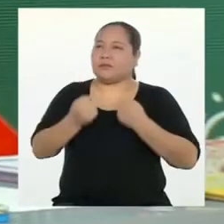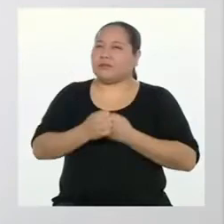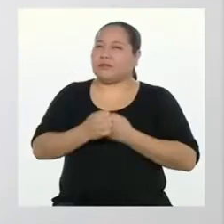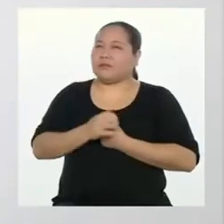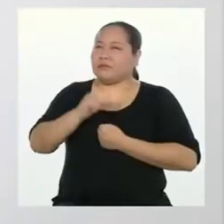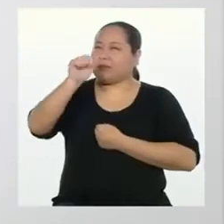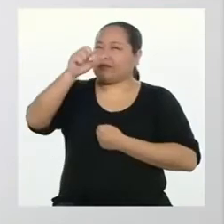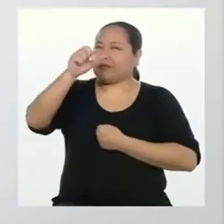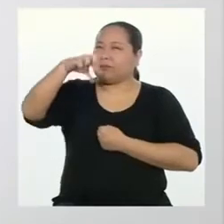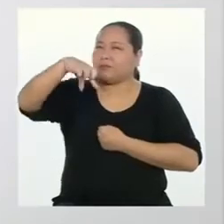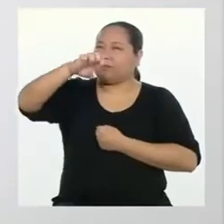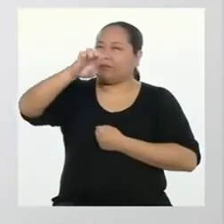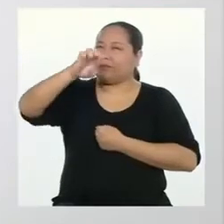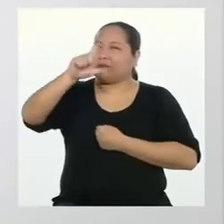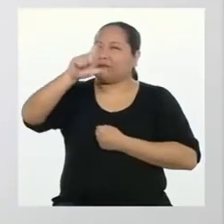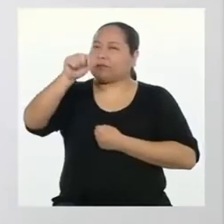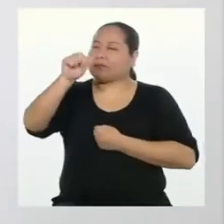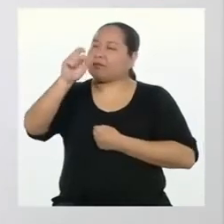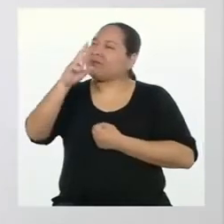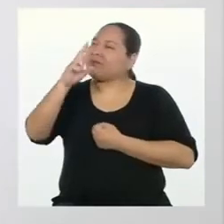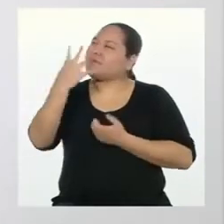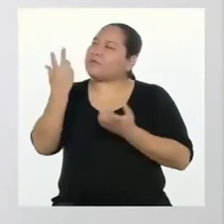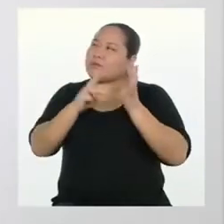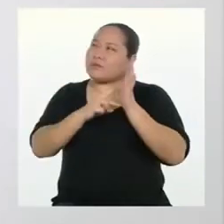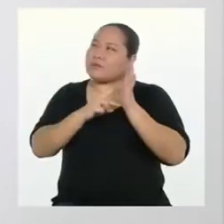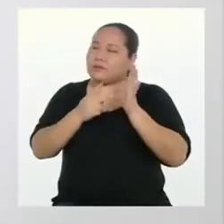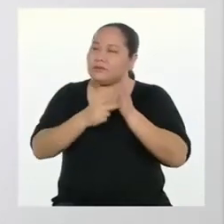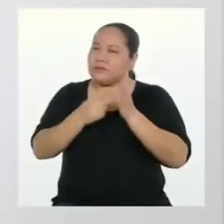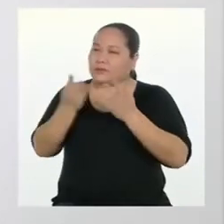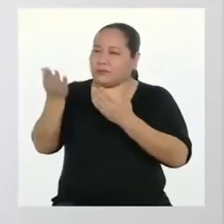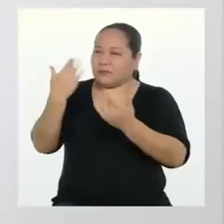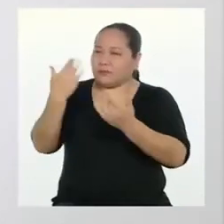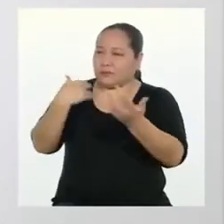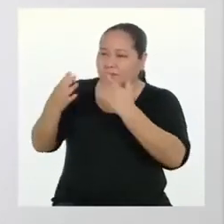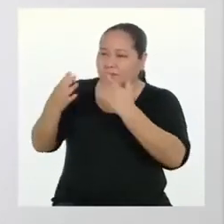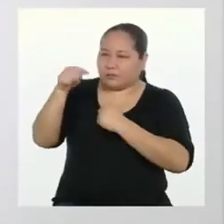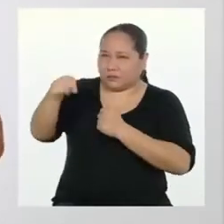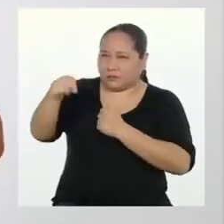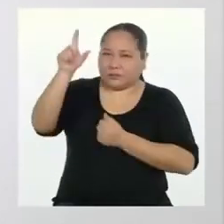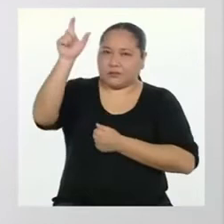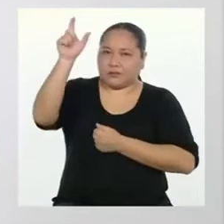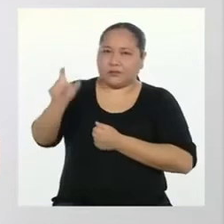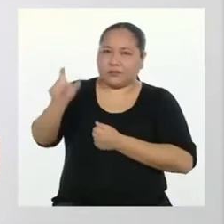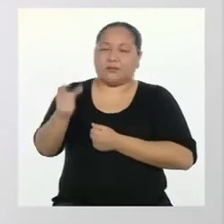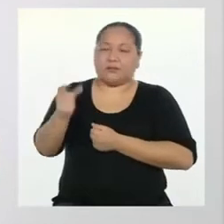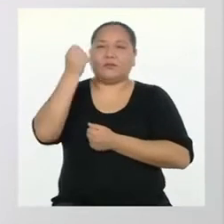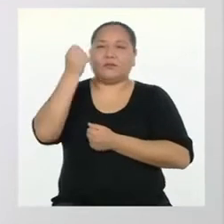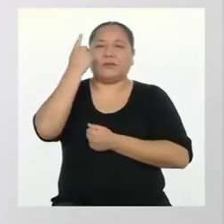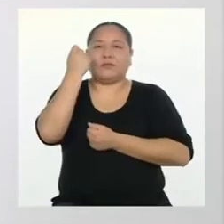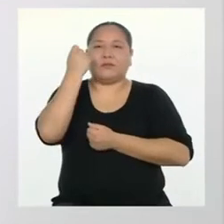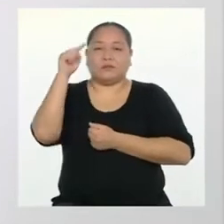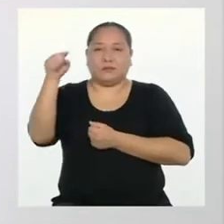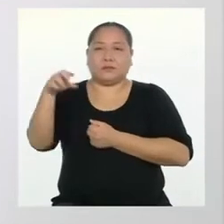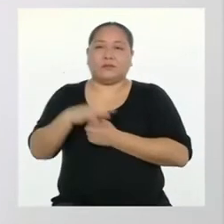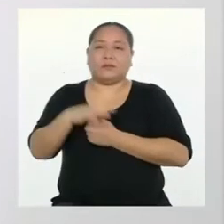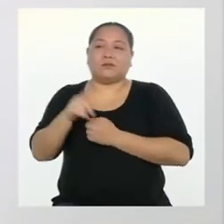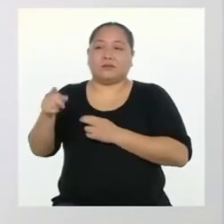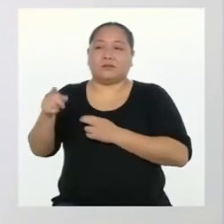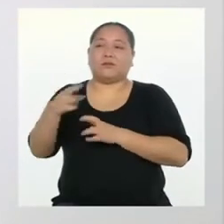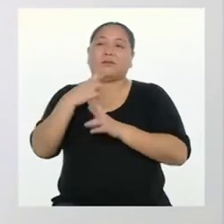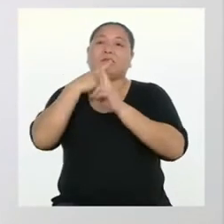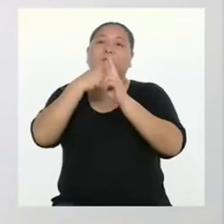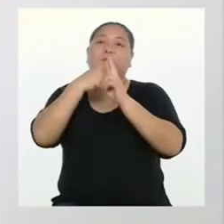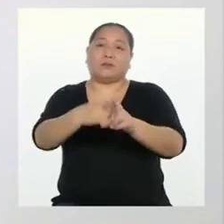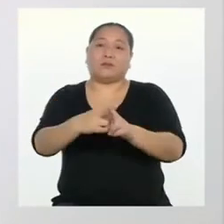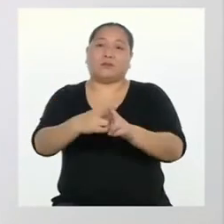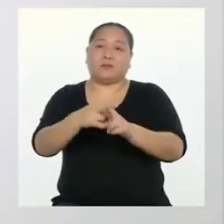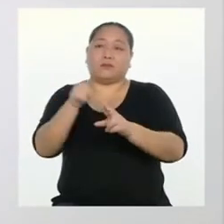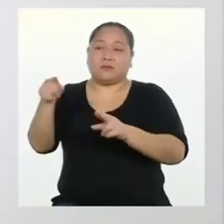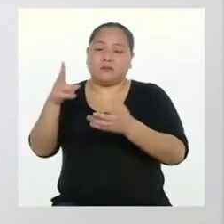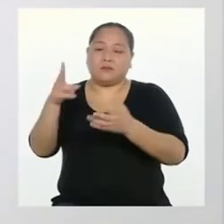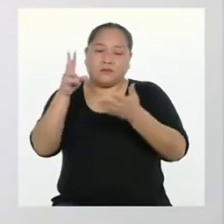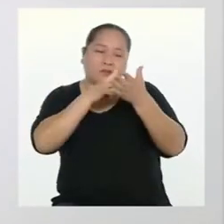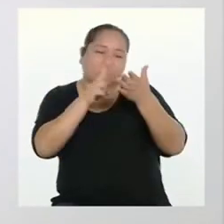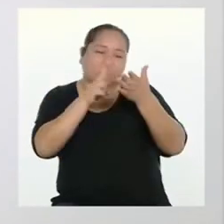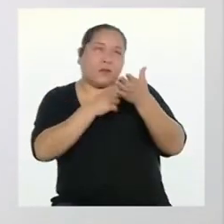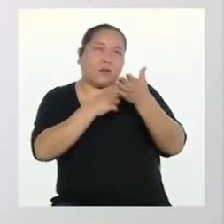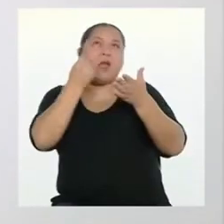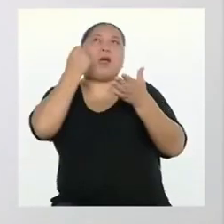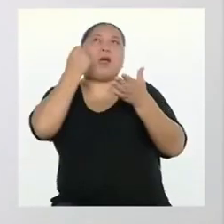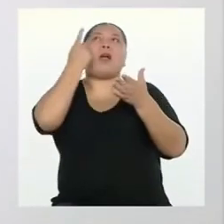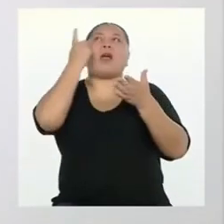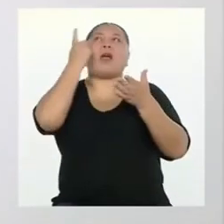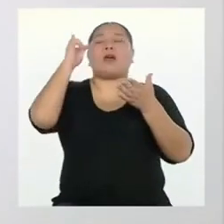con apelar? Apelar y hacer un llamado a la acción es la reacción que buscamos con nuestros afiches,